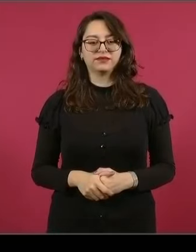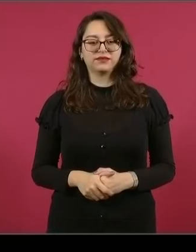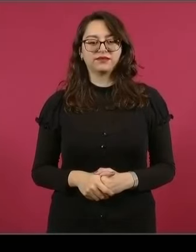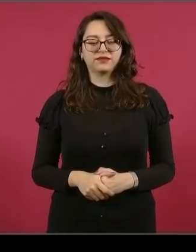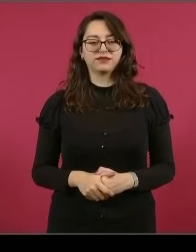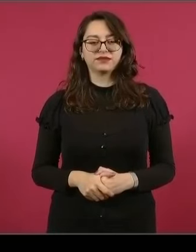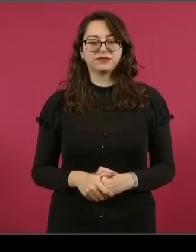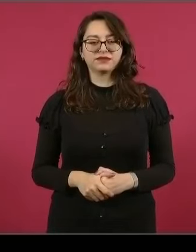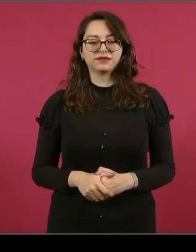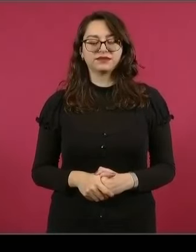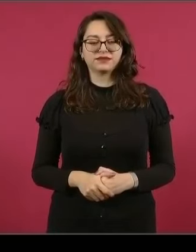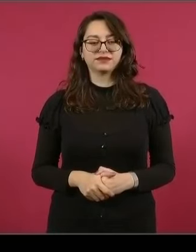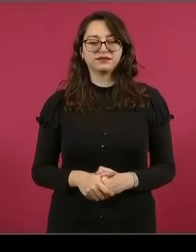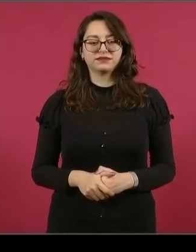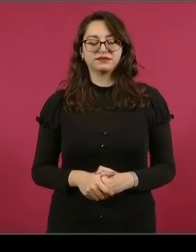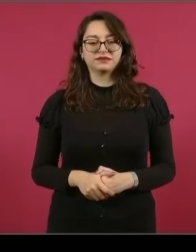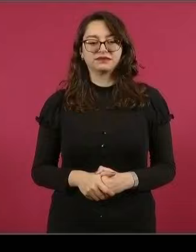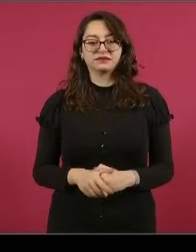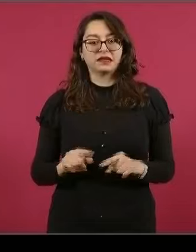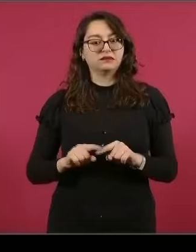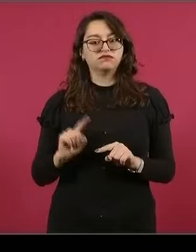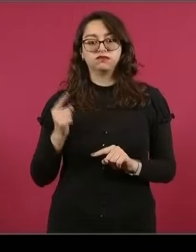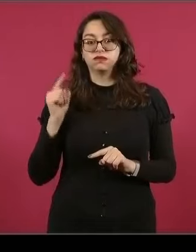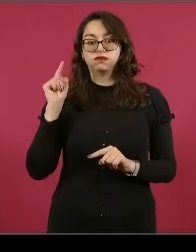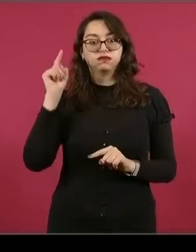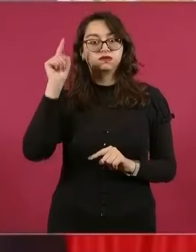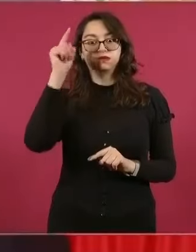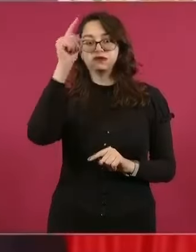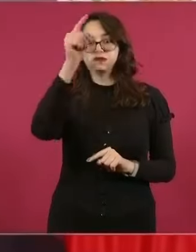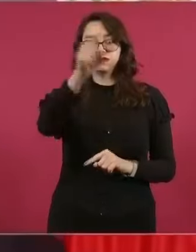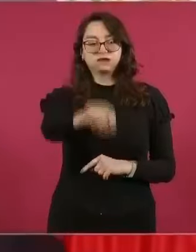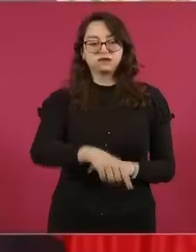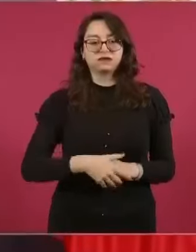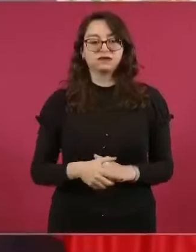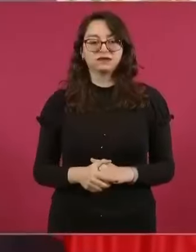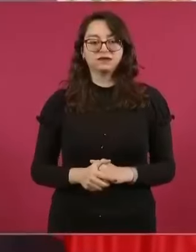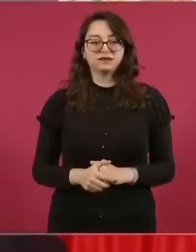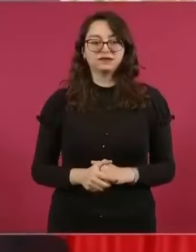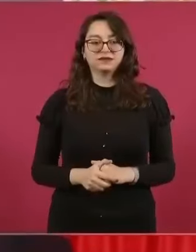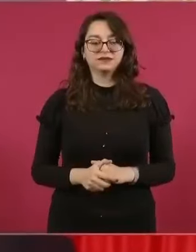Esa... Esa va arriba de... Ahorita lo arreglo.